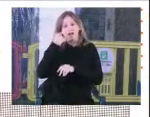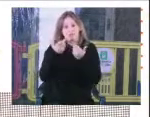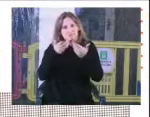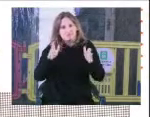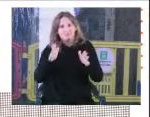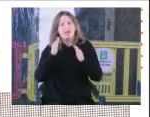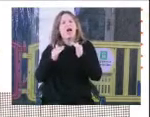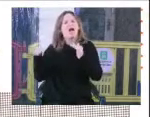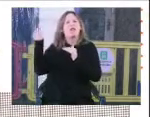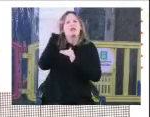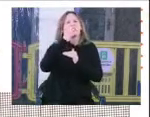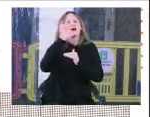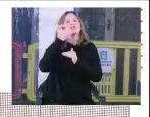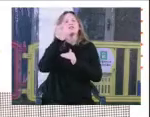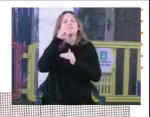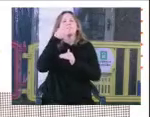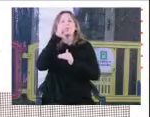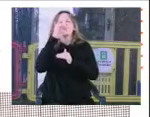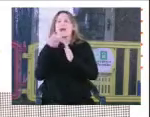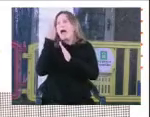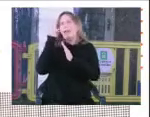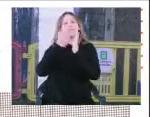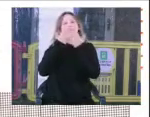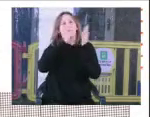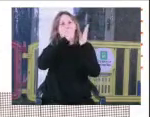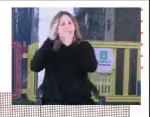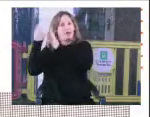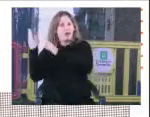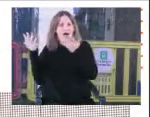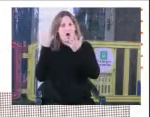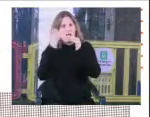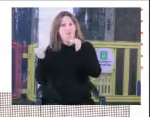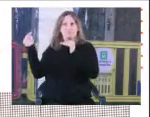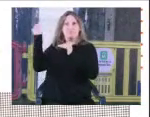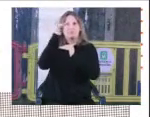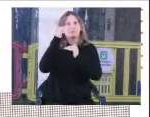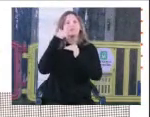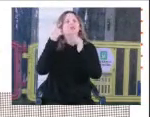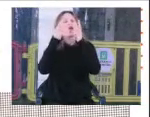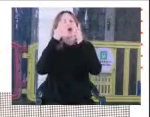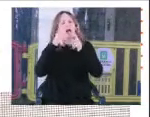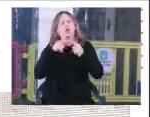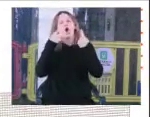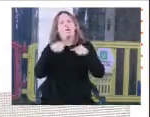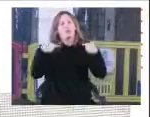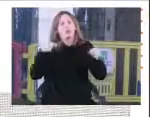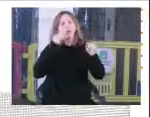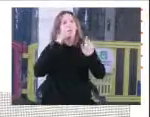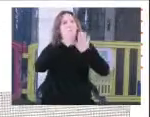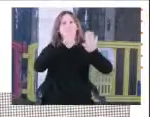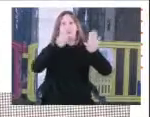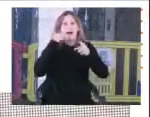de arriba del subte donde antes era una librería, ahí armamos una muestra con objetos que,